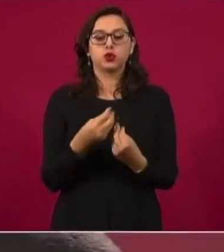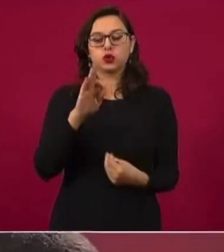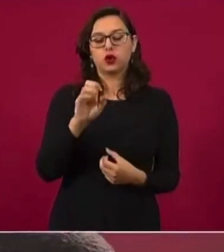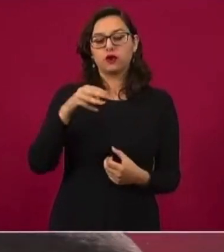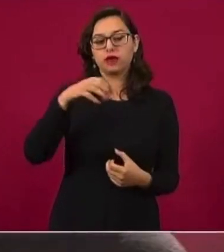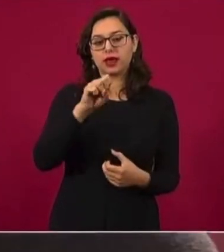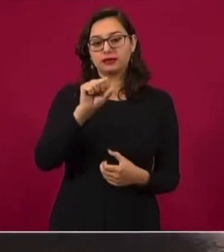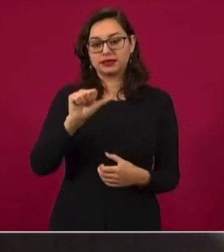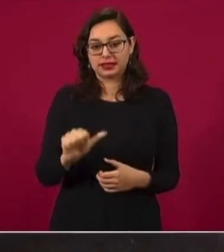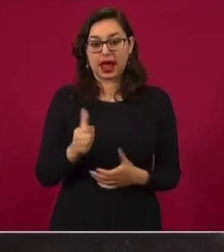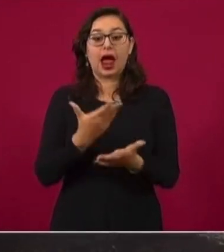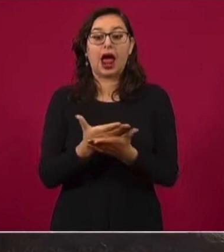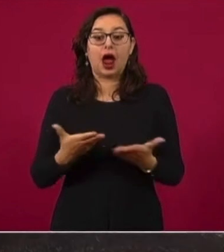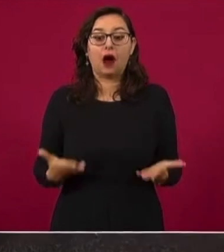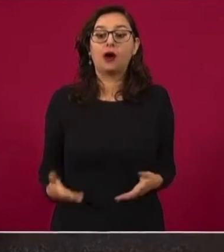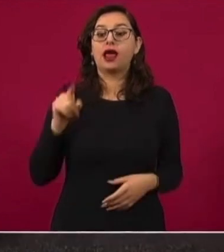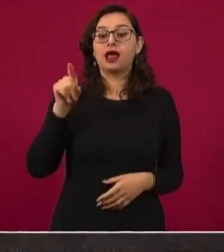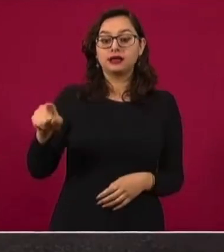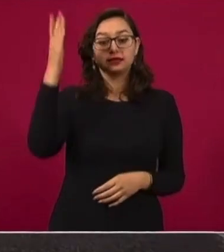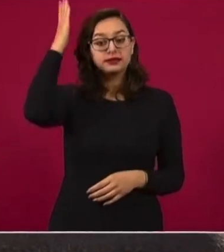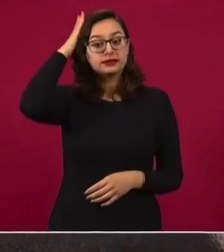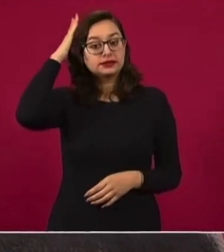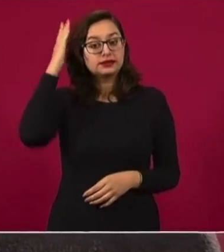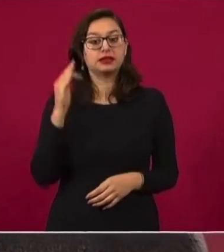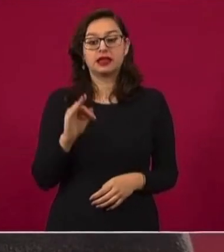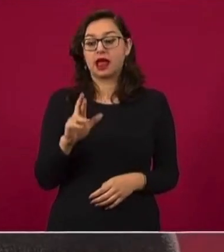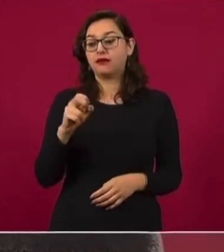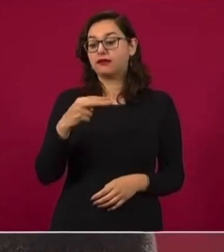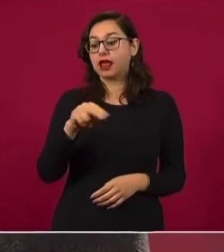movimiento que se llama Frena. Estuvieron aquí